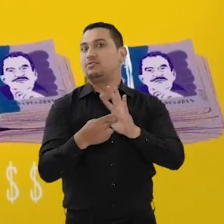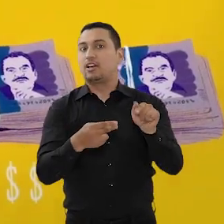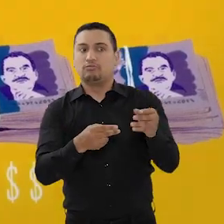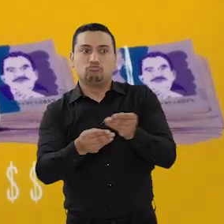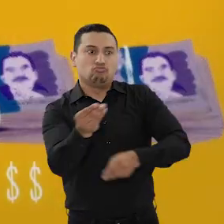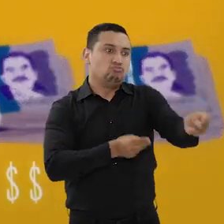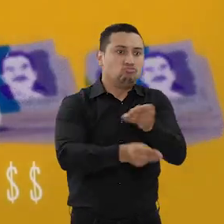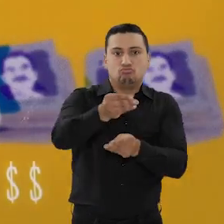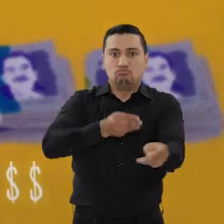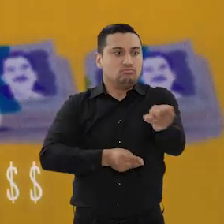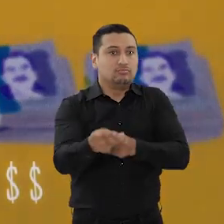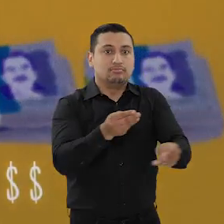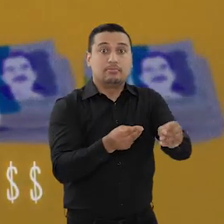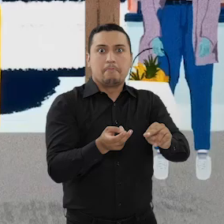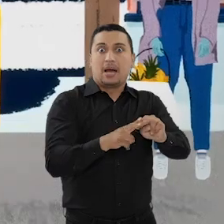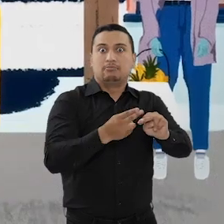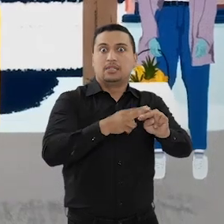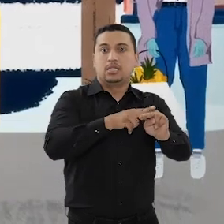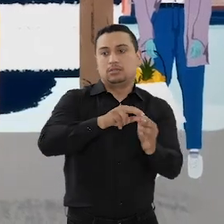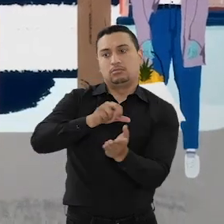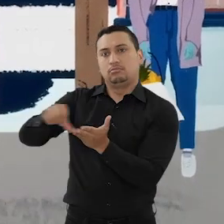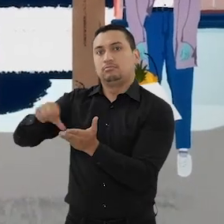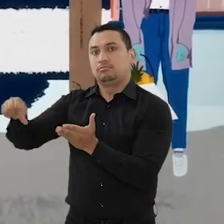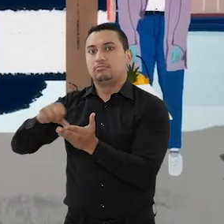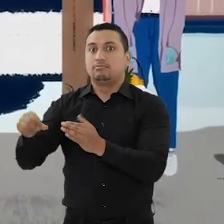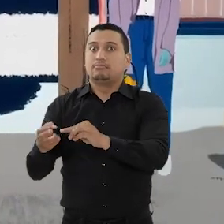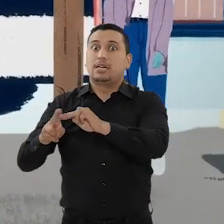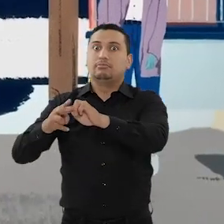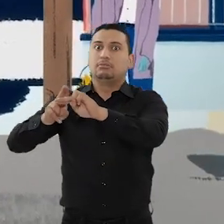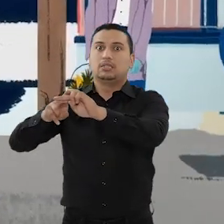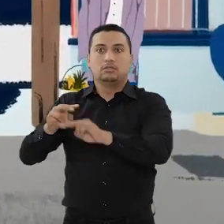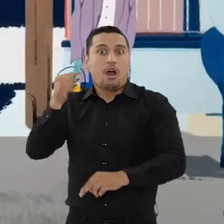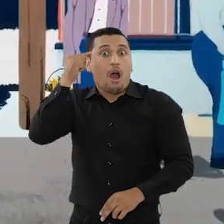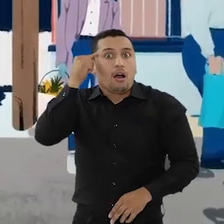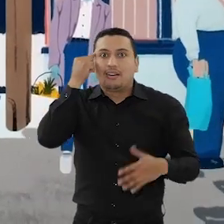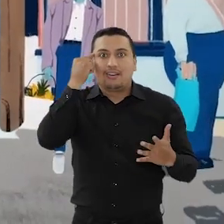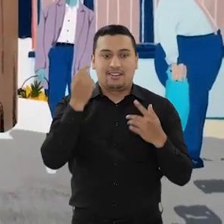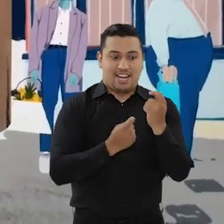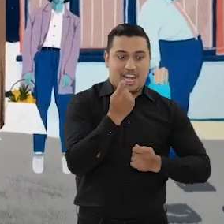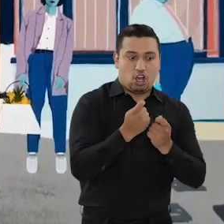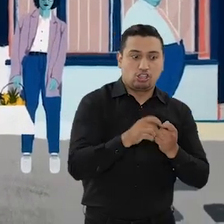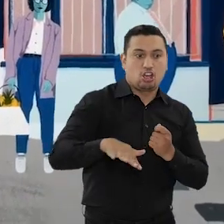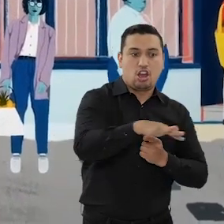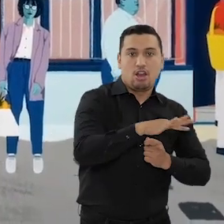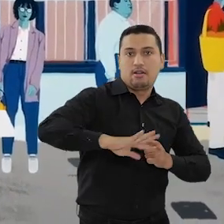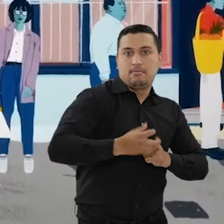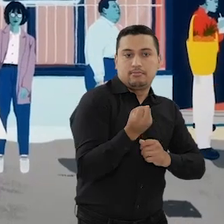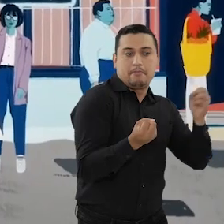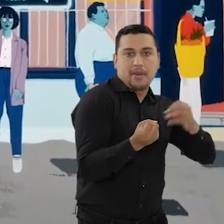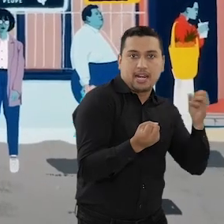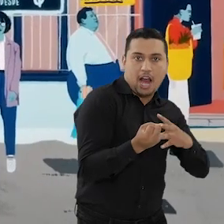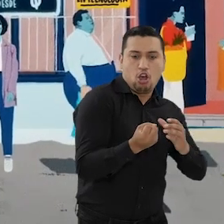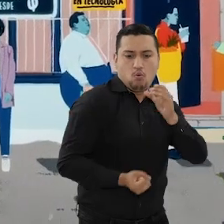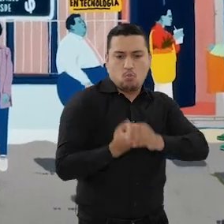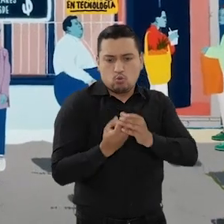cual estimula el gasto. En un principio esto puede parecer ideal porque significaría que a las plazas de mercado los